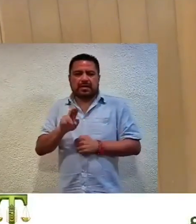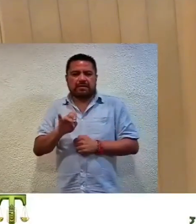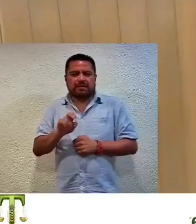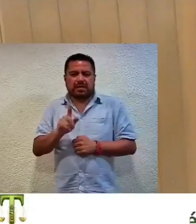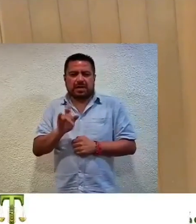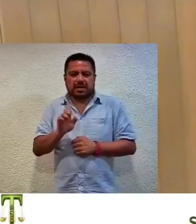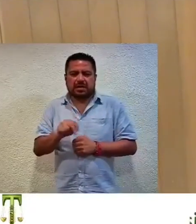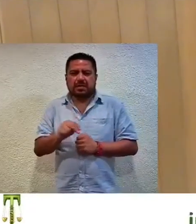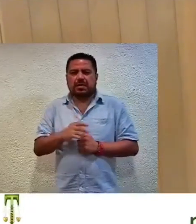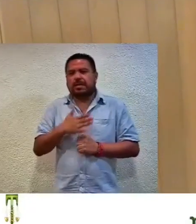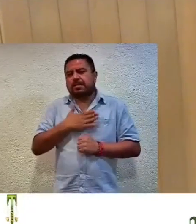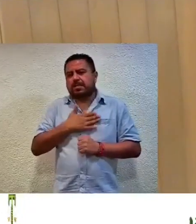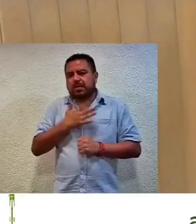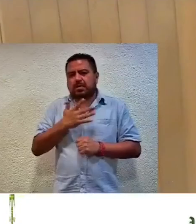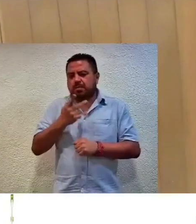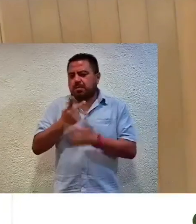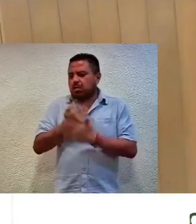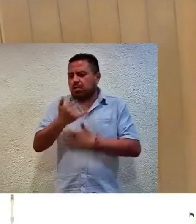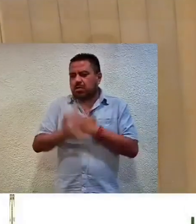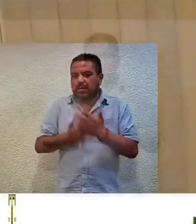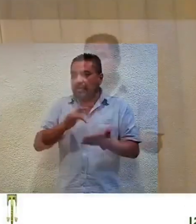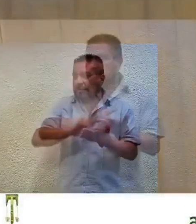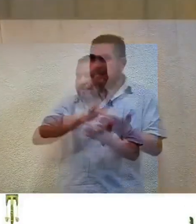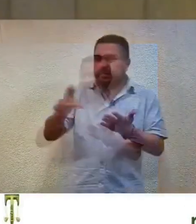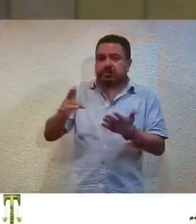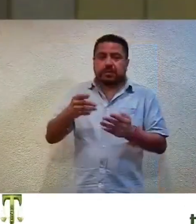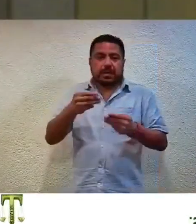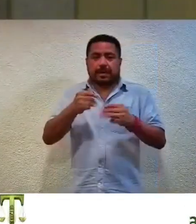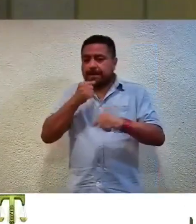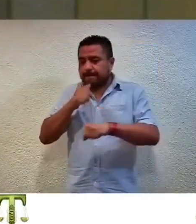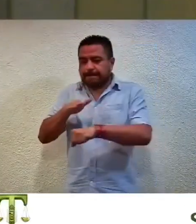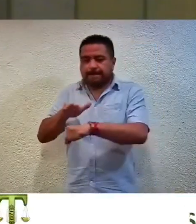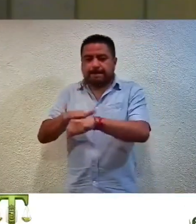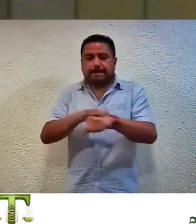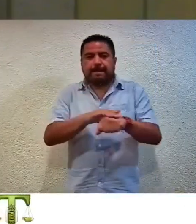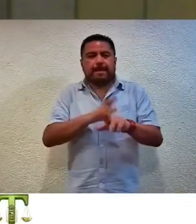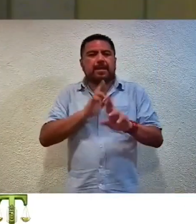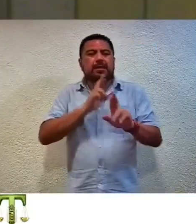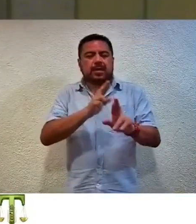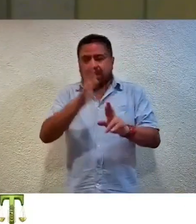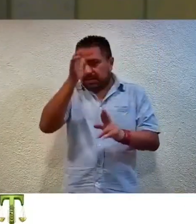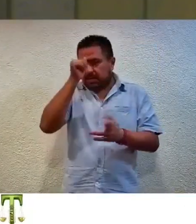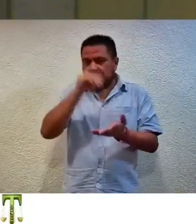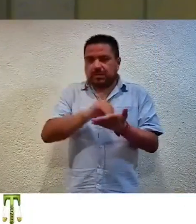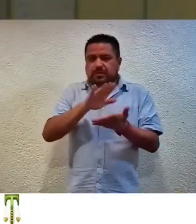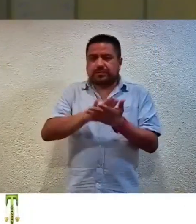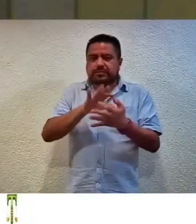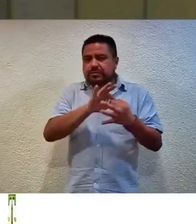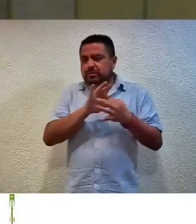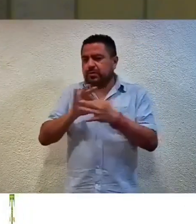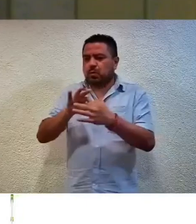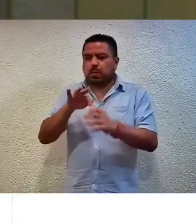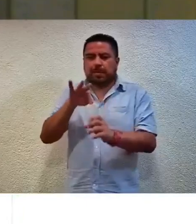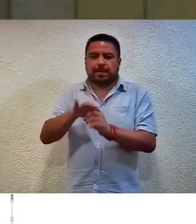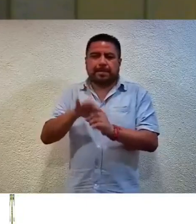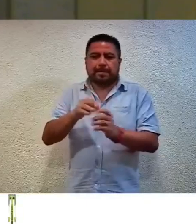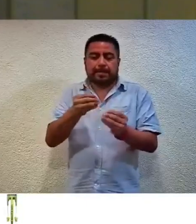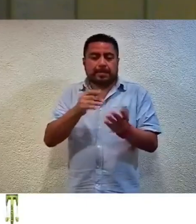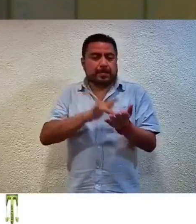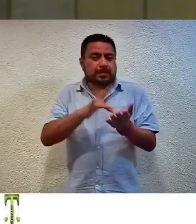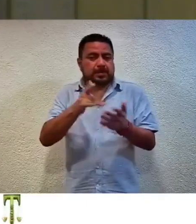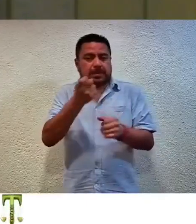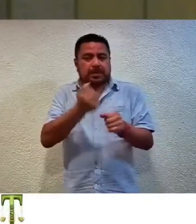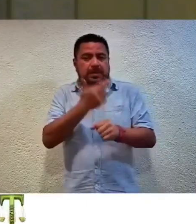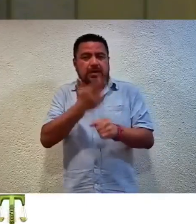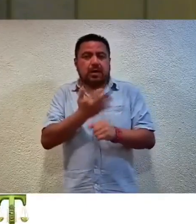Evelyn Rodríguez y no gracias magistrada magistradas el proyecto de resolución fue aprobado por unanimidad de votos gracias secretaria